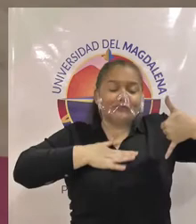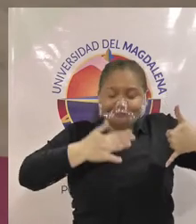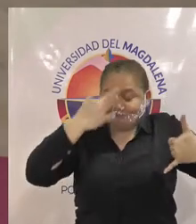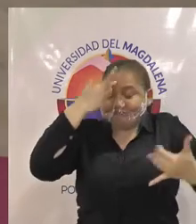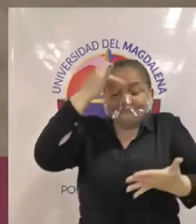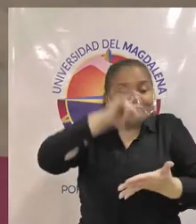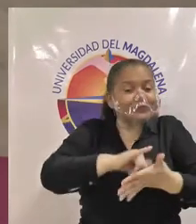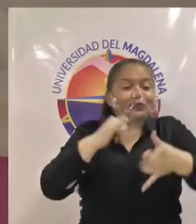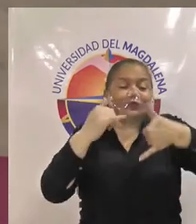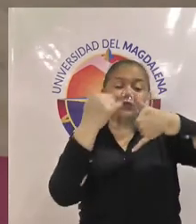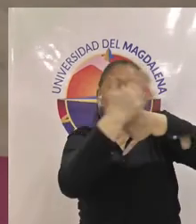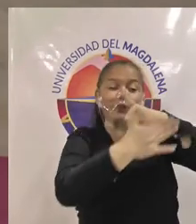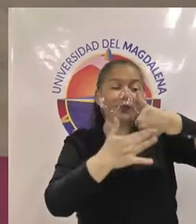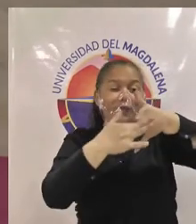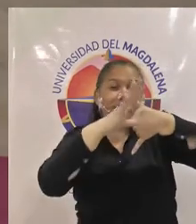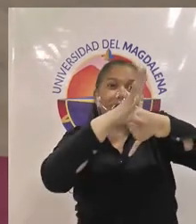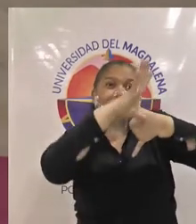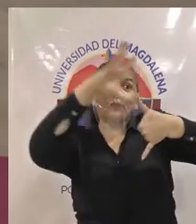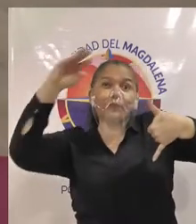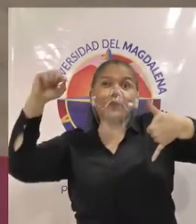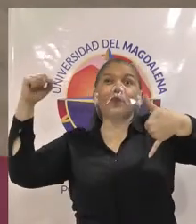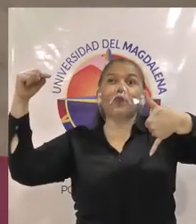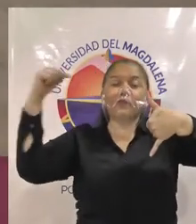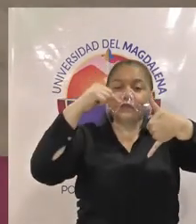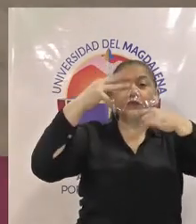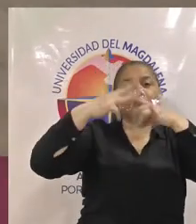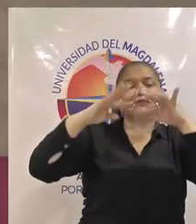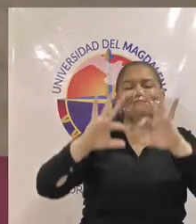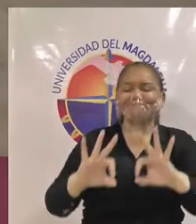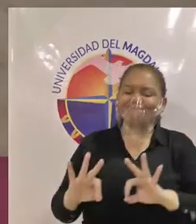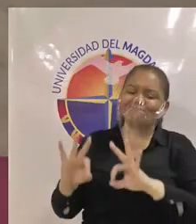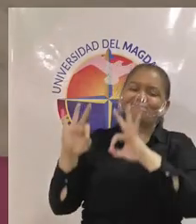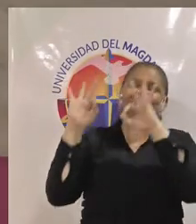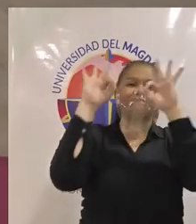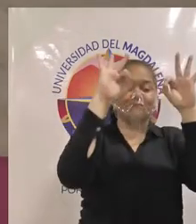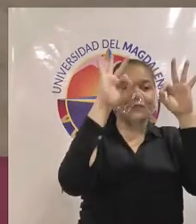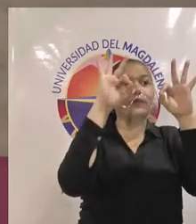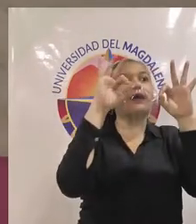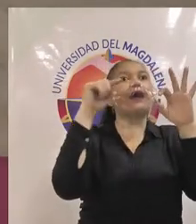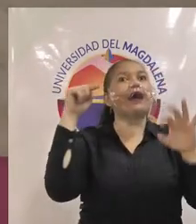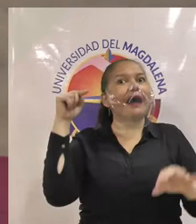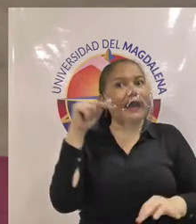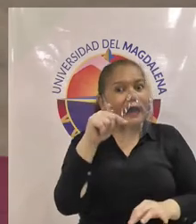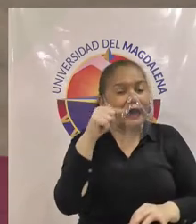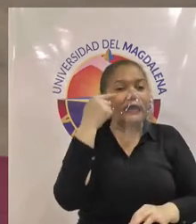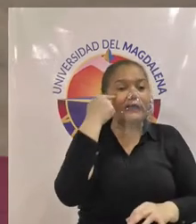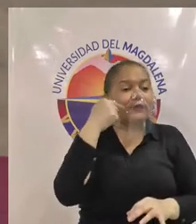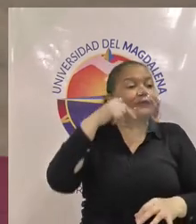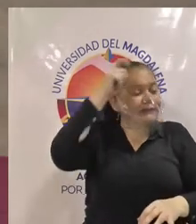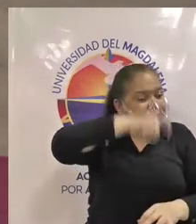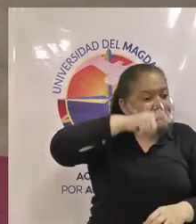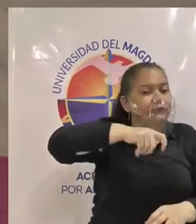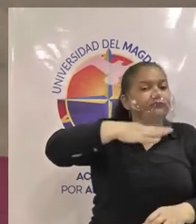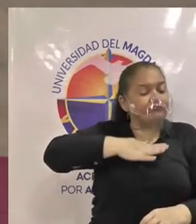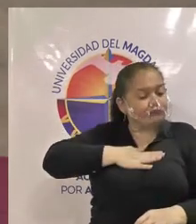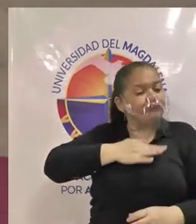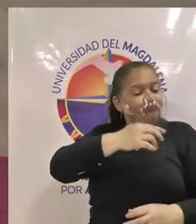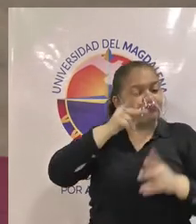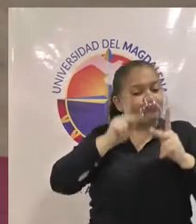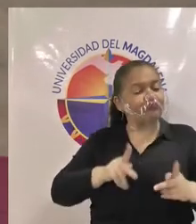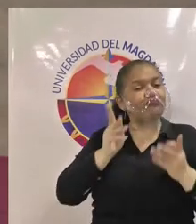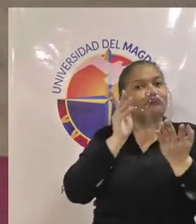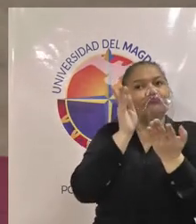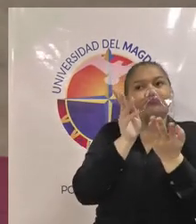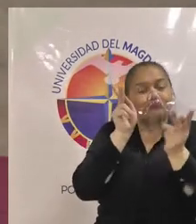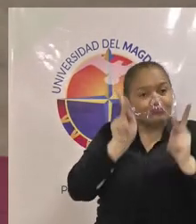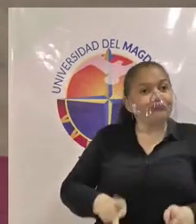de que nos brinde a nosotros los estudiantes espacios en donde podamos ser pues